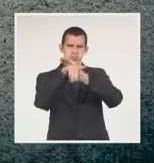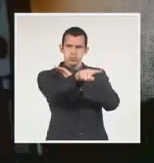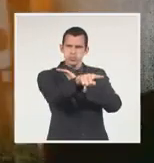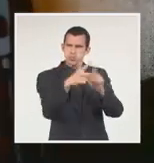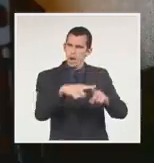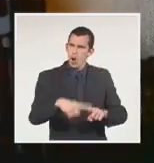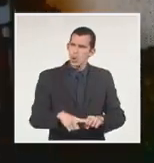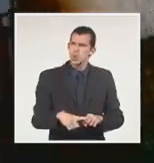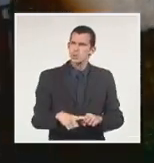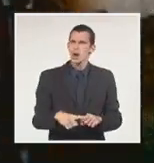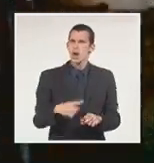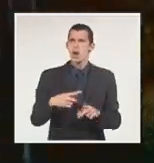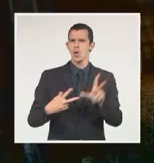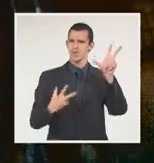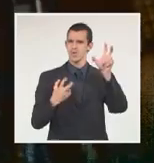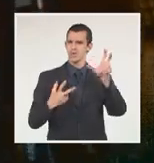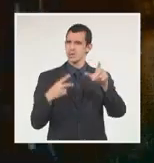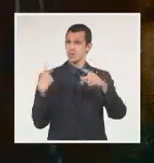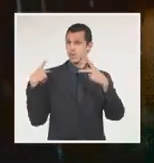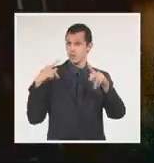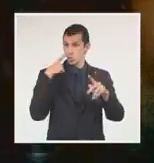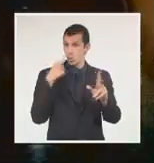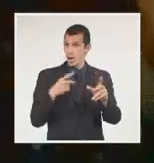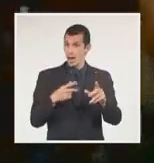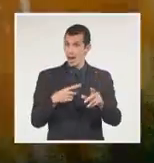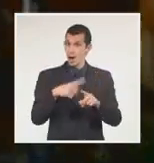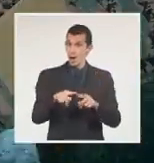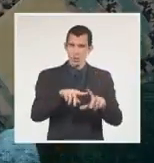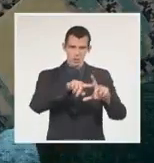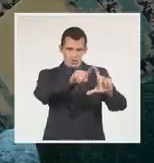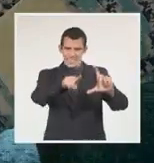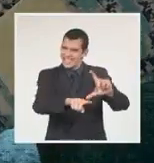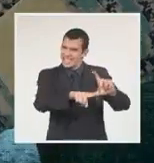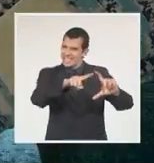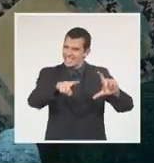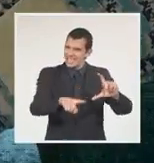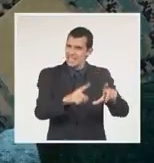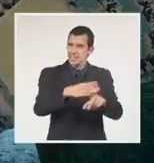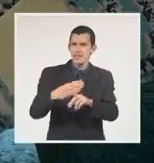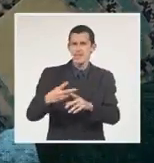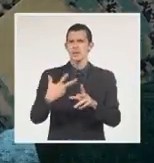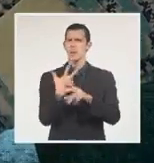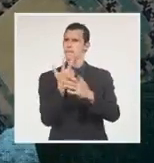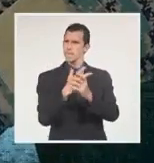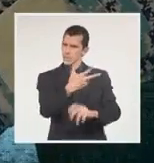fusiles de asalto, ametralladoras, pistolas,